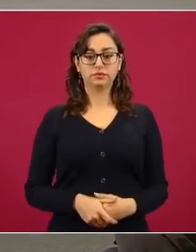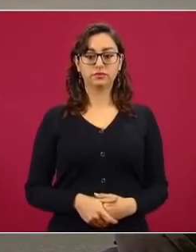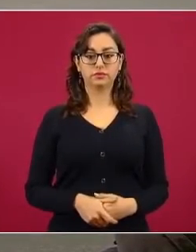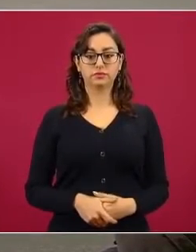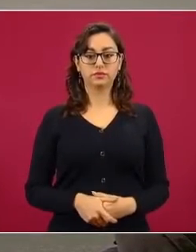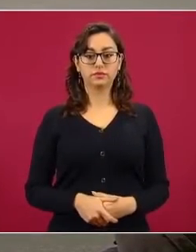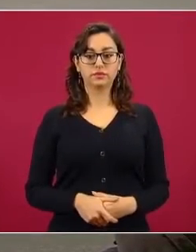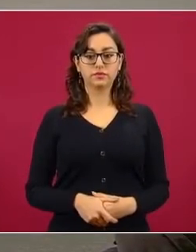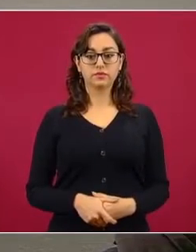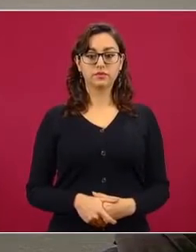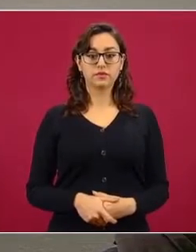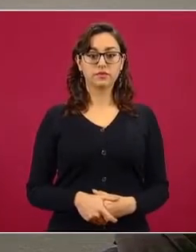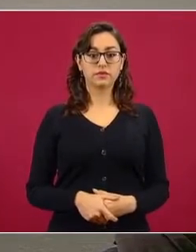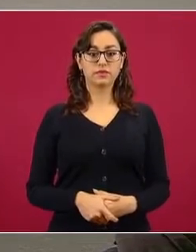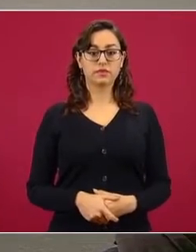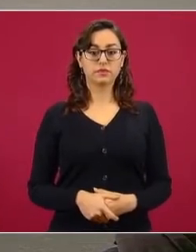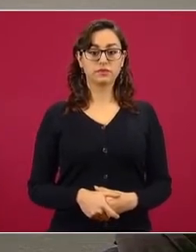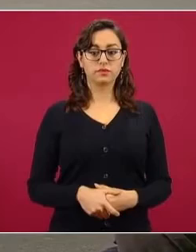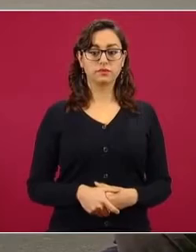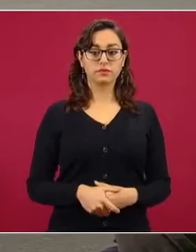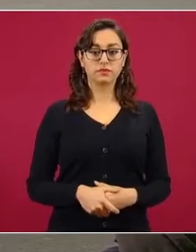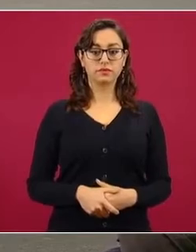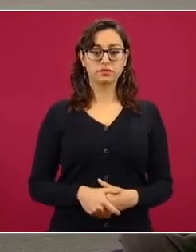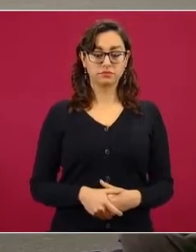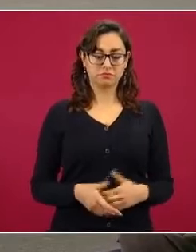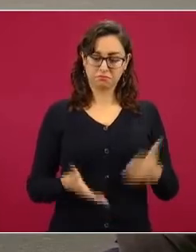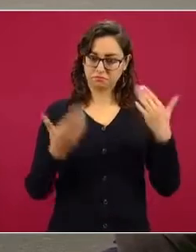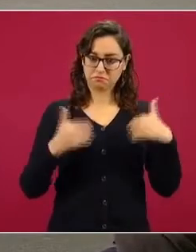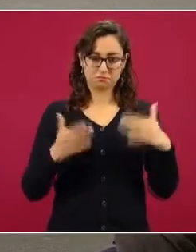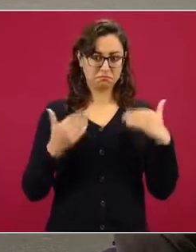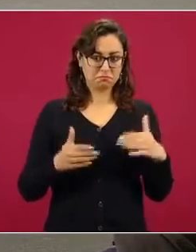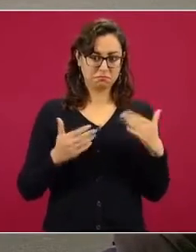Síguele. Síguele.